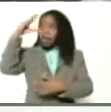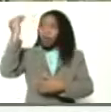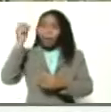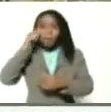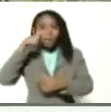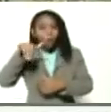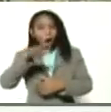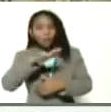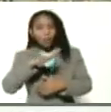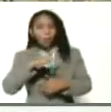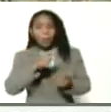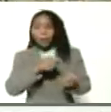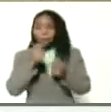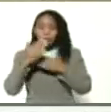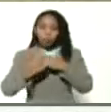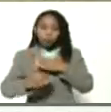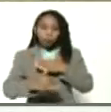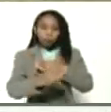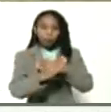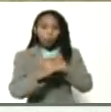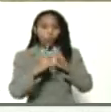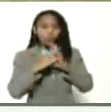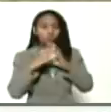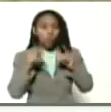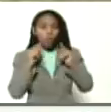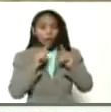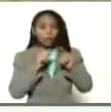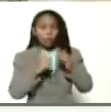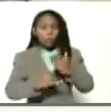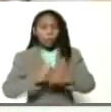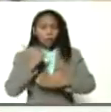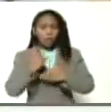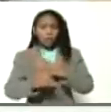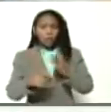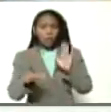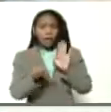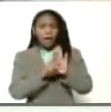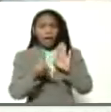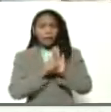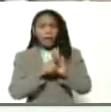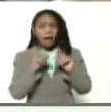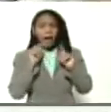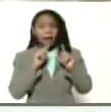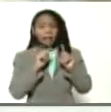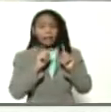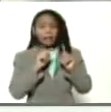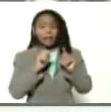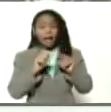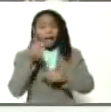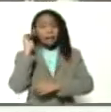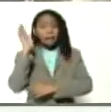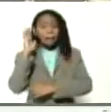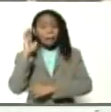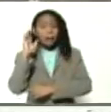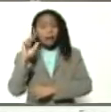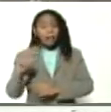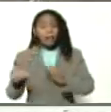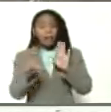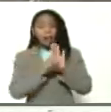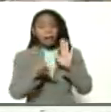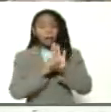para llevar adelante todos estos proyectos de ley esa asamblea nacional adecaburguesa